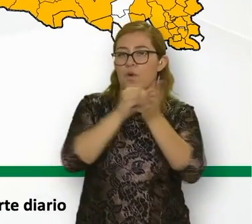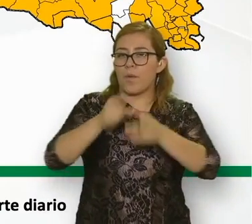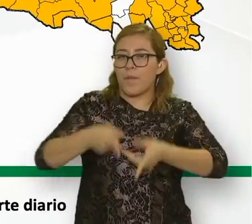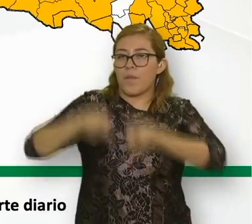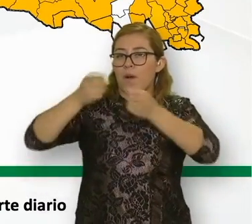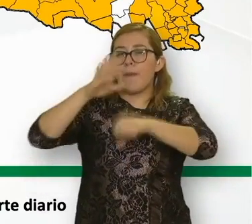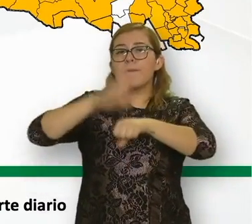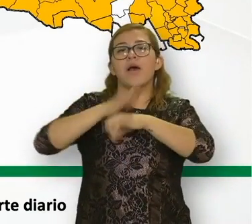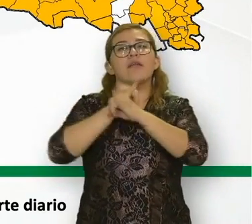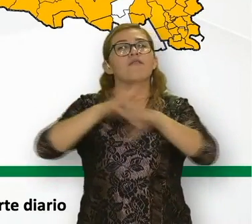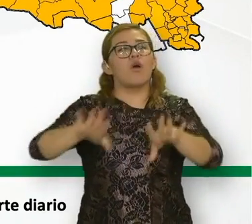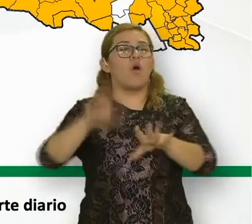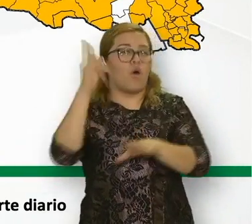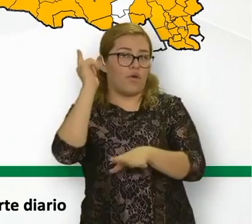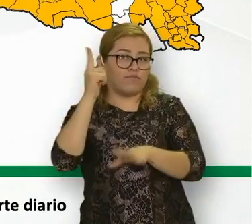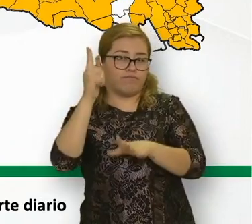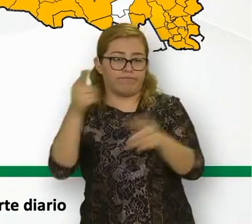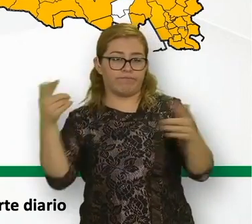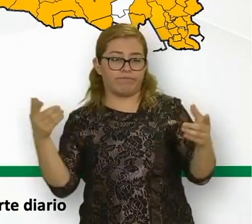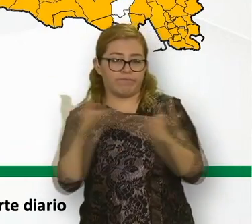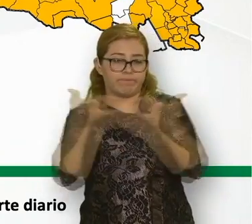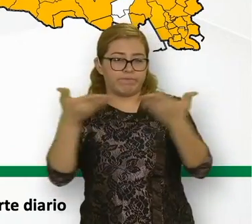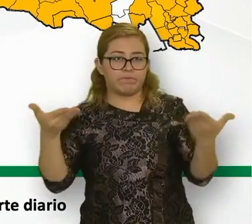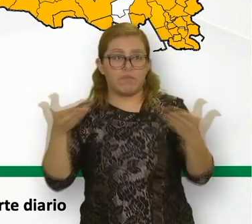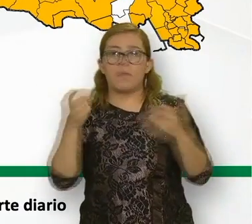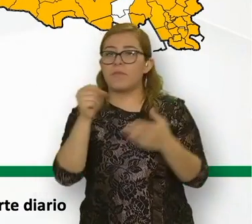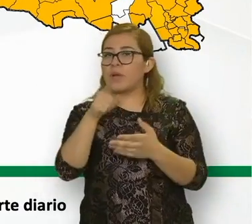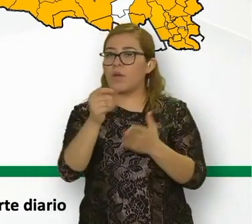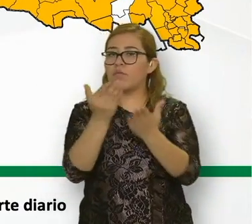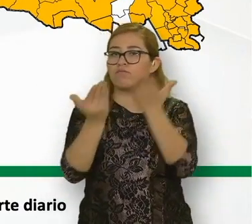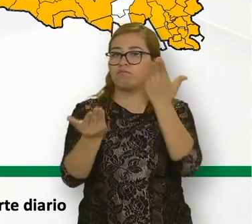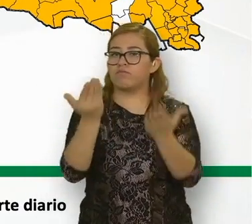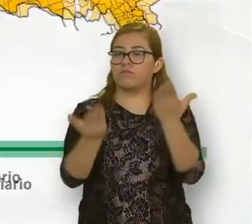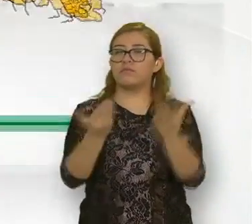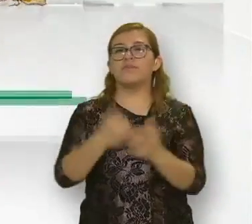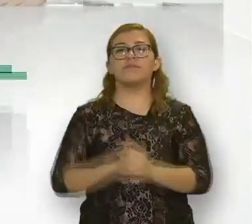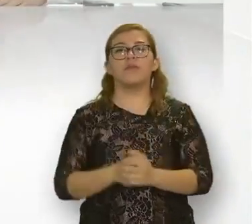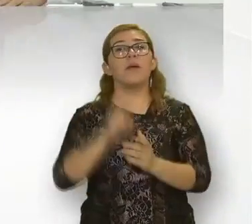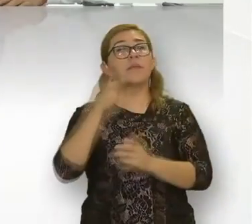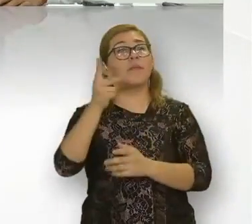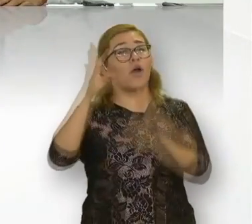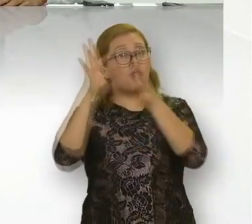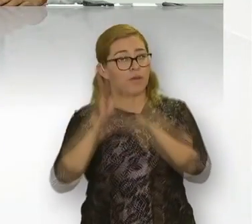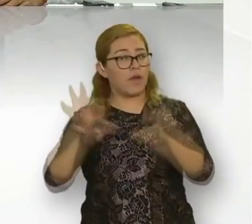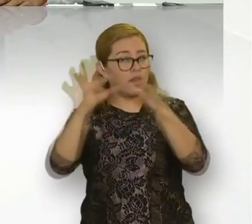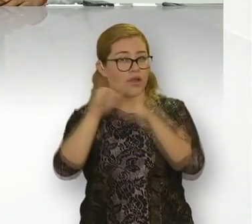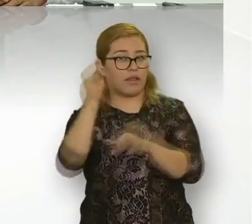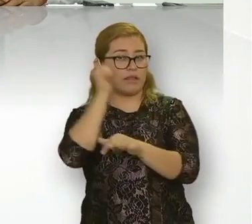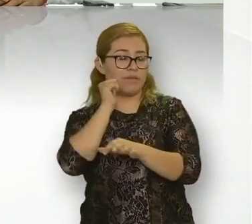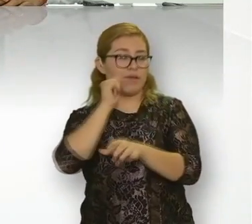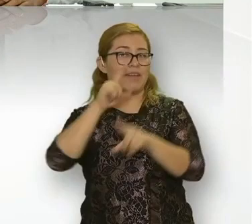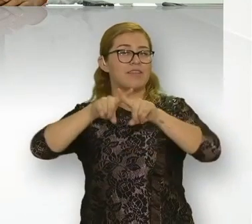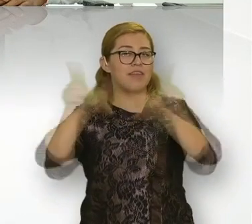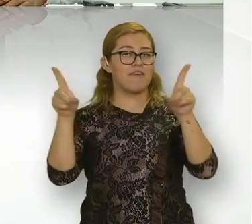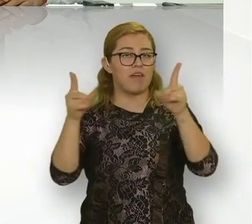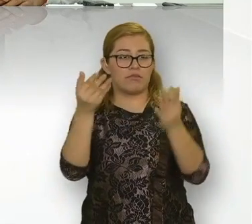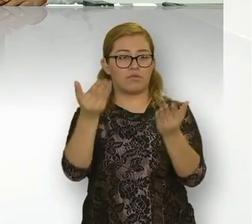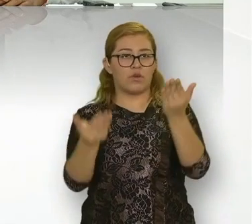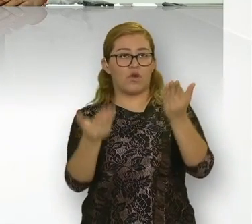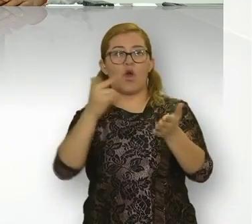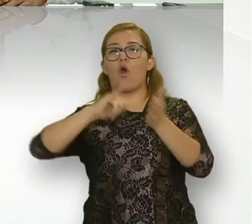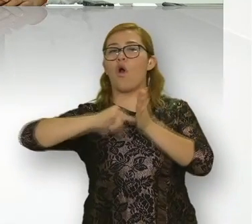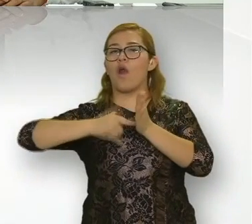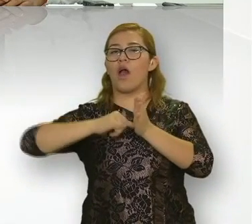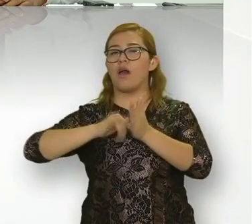total de 1,238. Además, se dio a conocer la lamentable defunción de cinco personas para un acumulado de